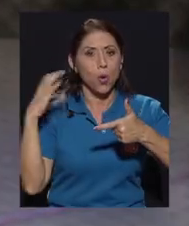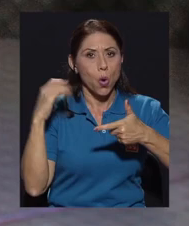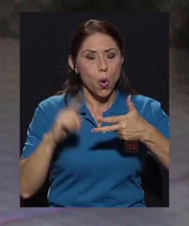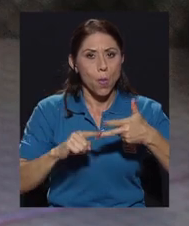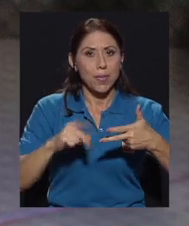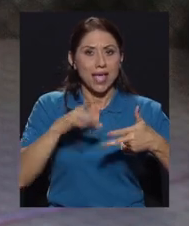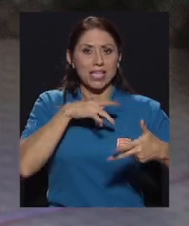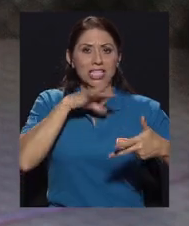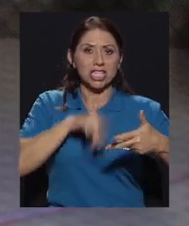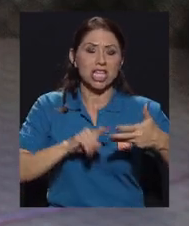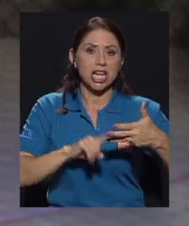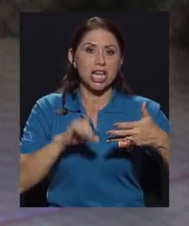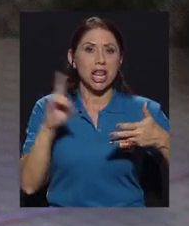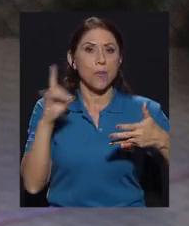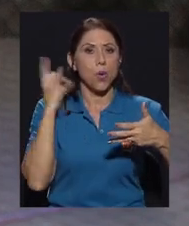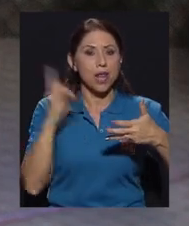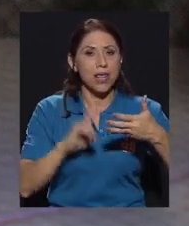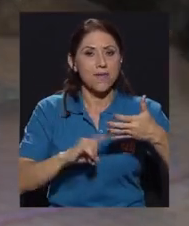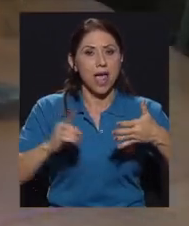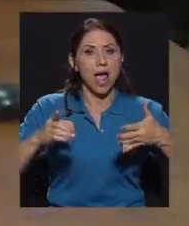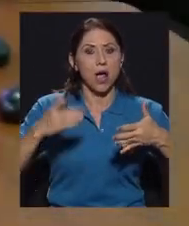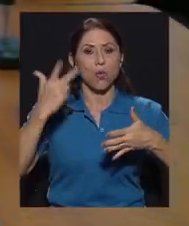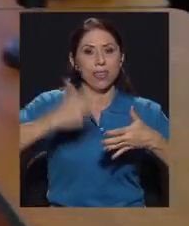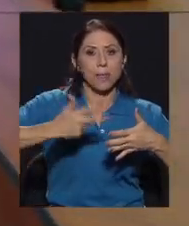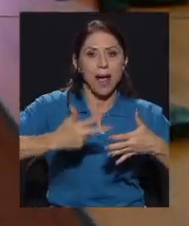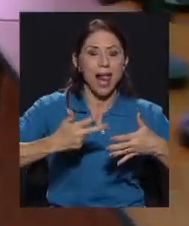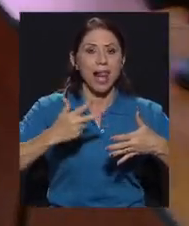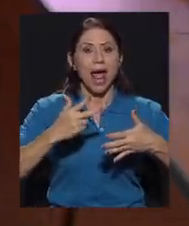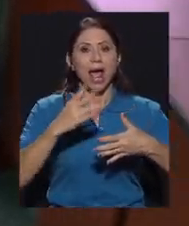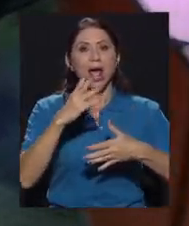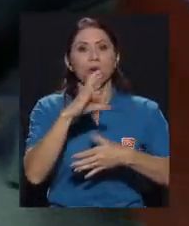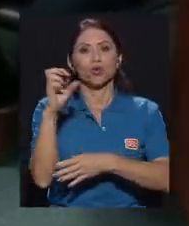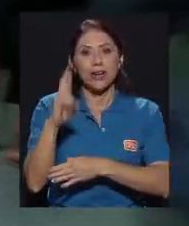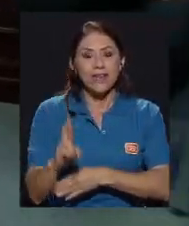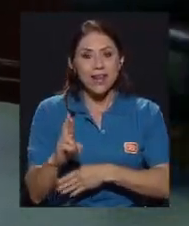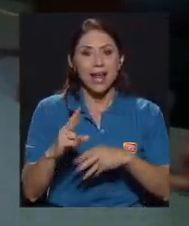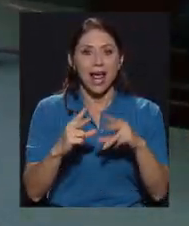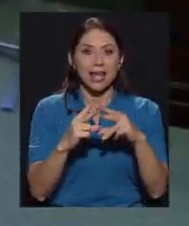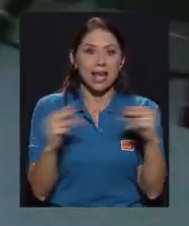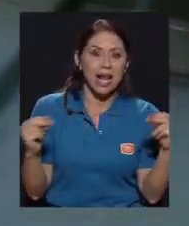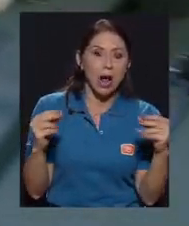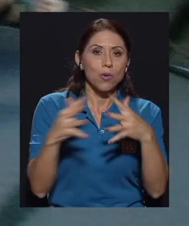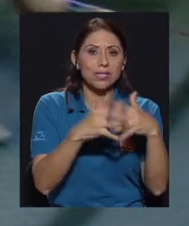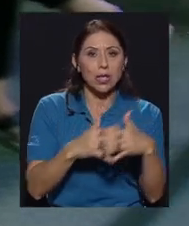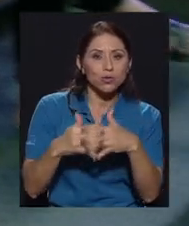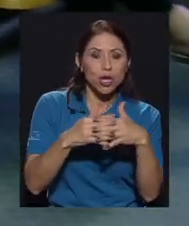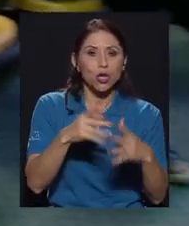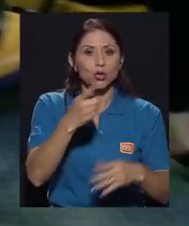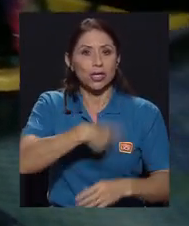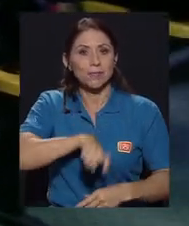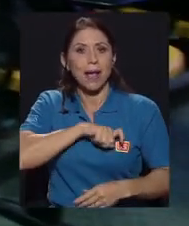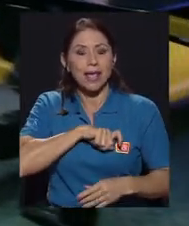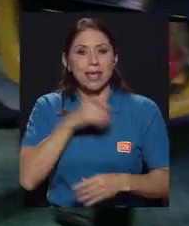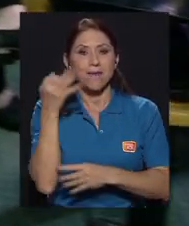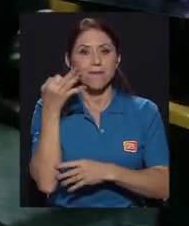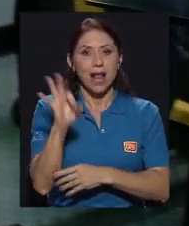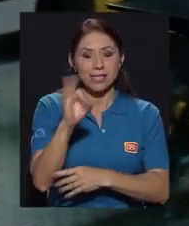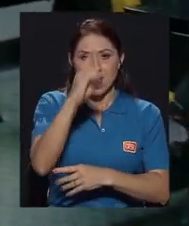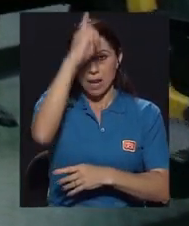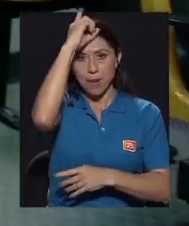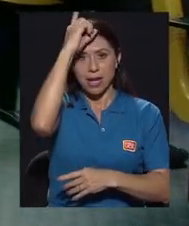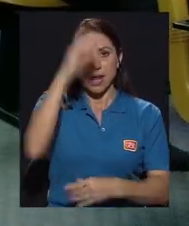Colombia, Chile, Bolivia, Guatemala, Costa Rica, Nicaragua, Estados Unidos, España, Francia y Alemania.